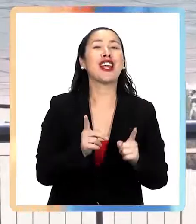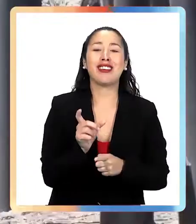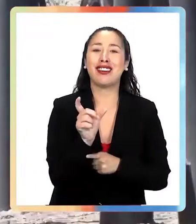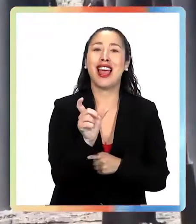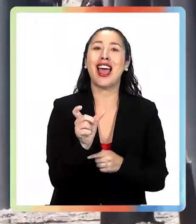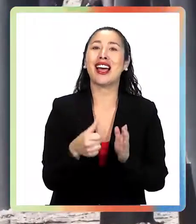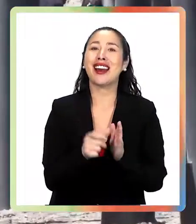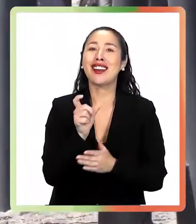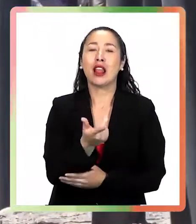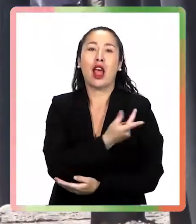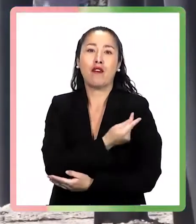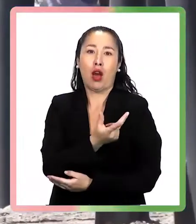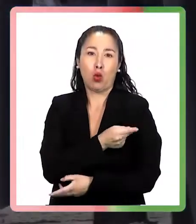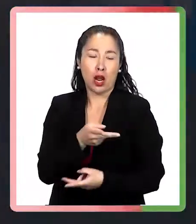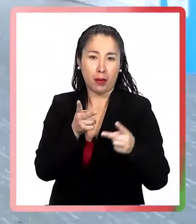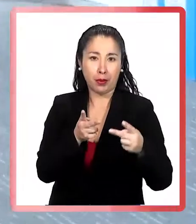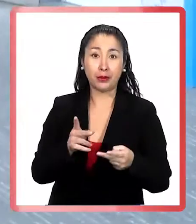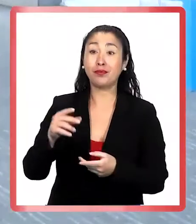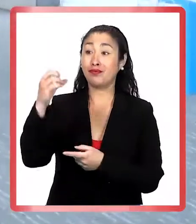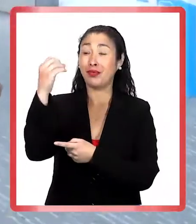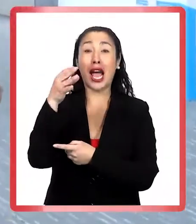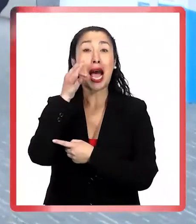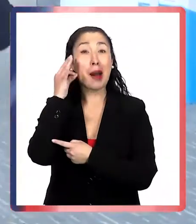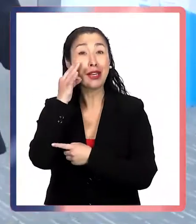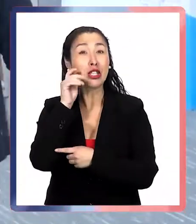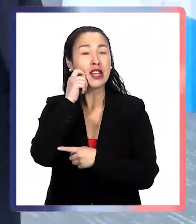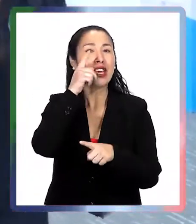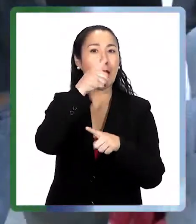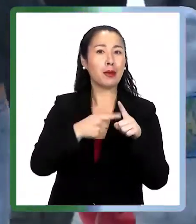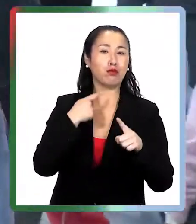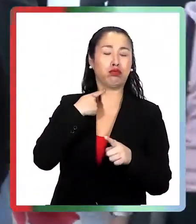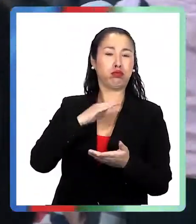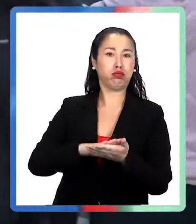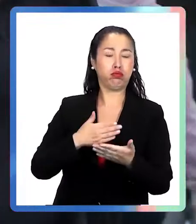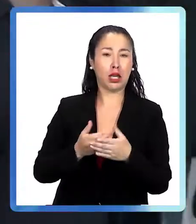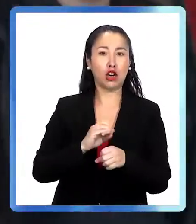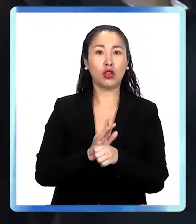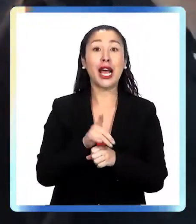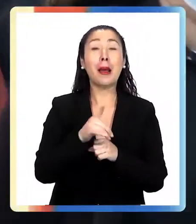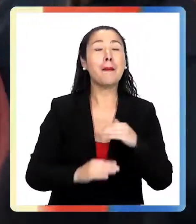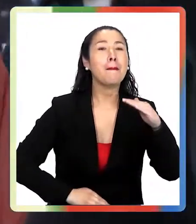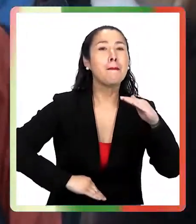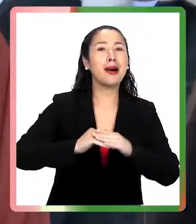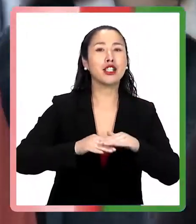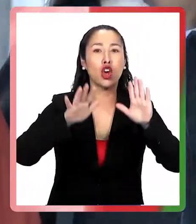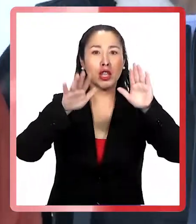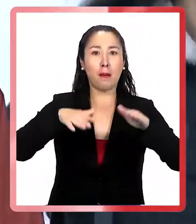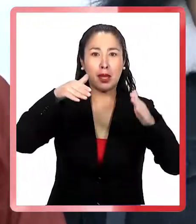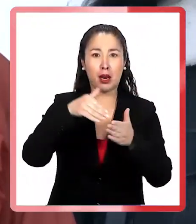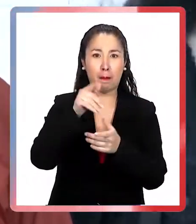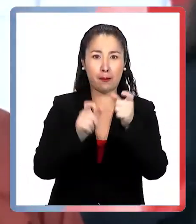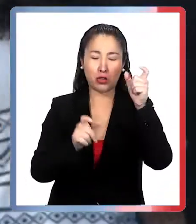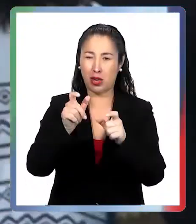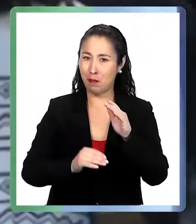con pase de movilidad habilitado. En zona amarilla de medio impacto sanitario, el aforo máximo será de 10.000